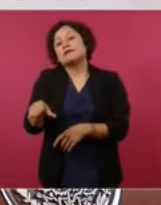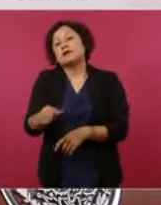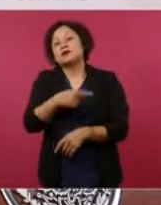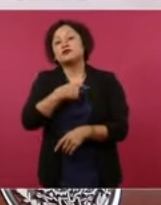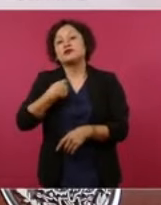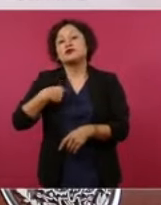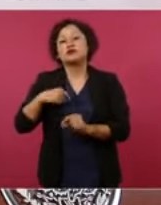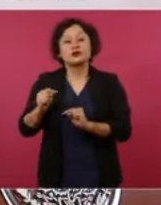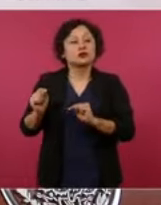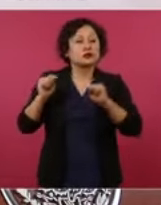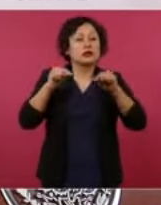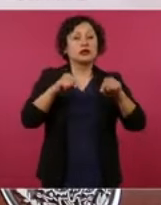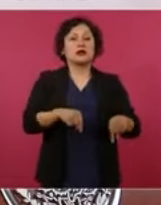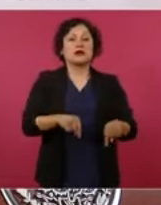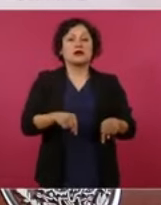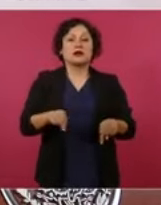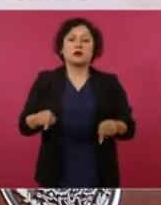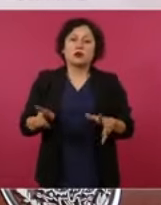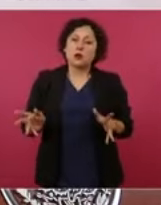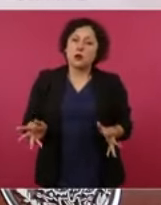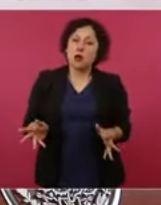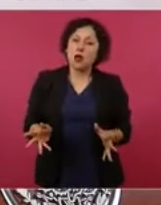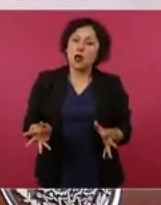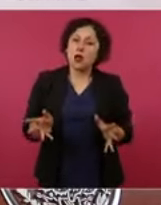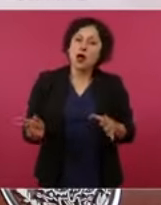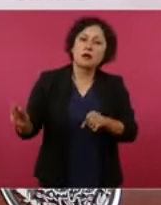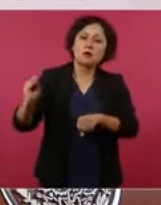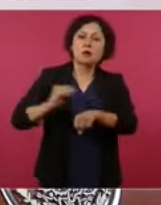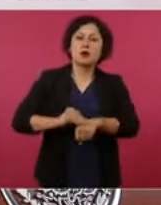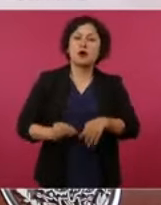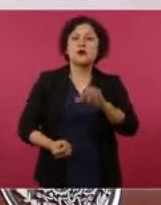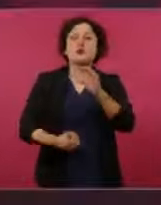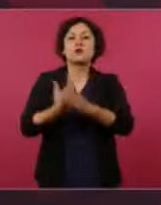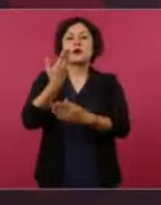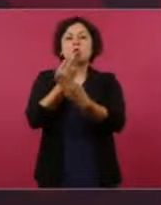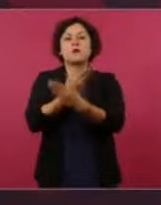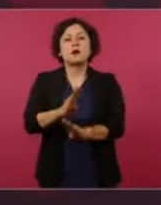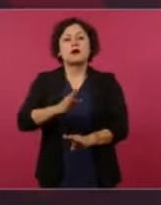que se autorizara,